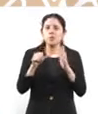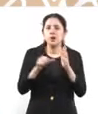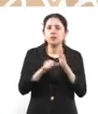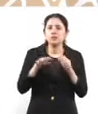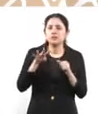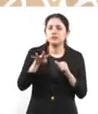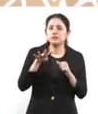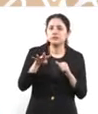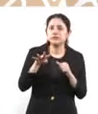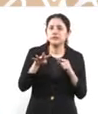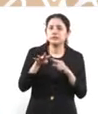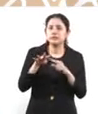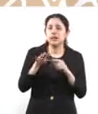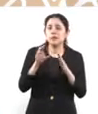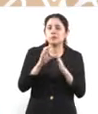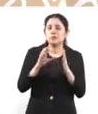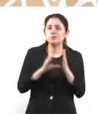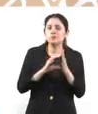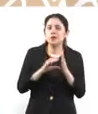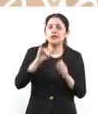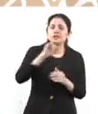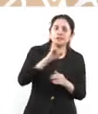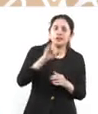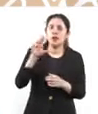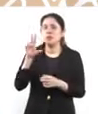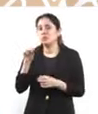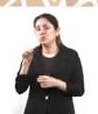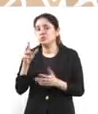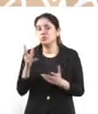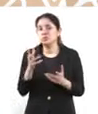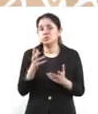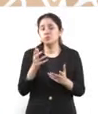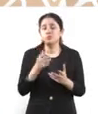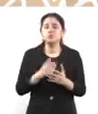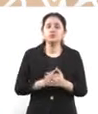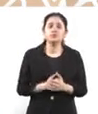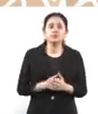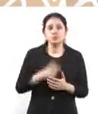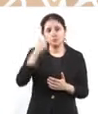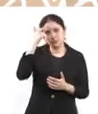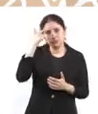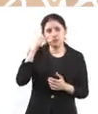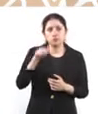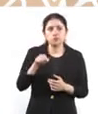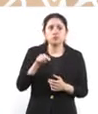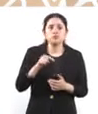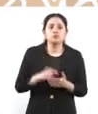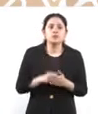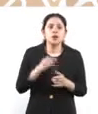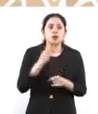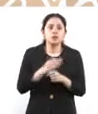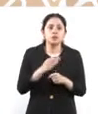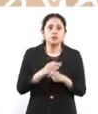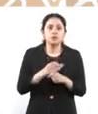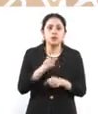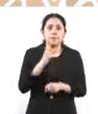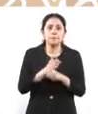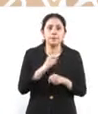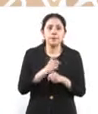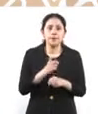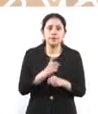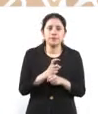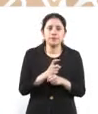modificación que hace el constituyente. Entonces, el primer tema de debate en la Corte es si la